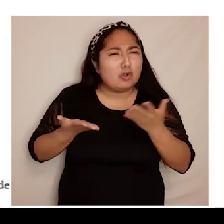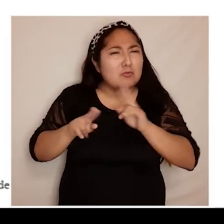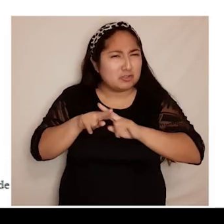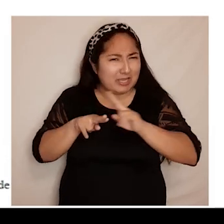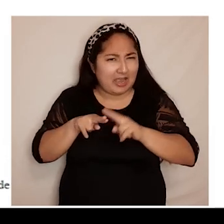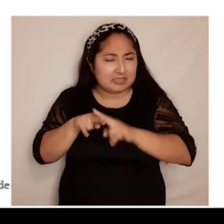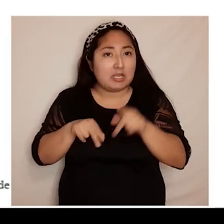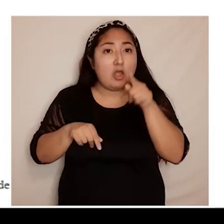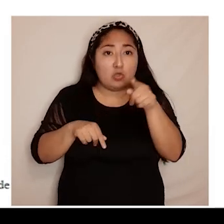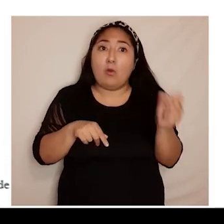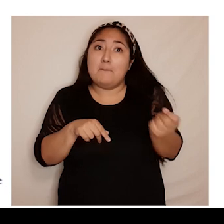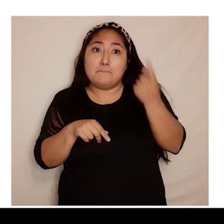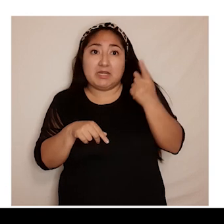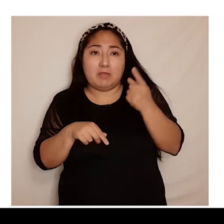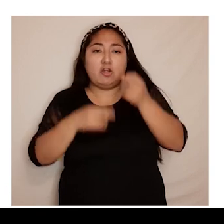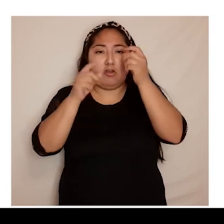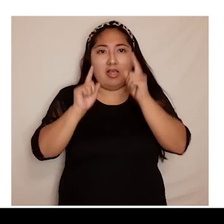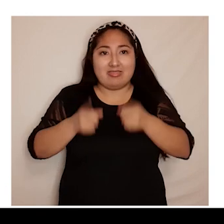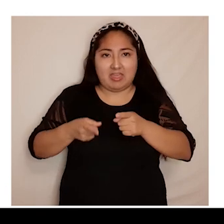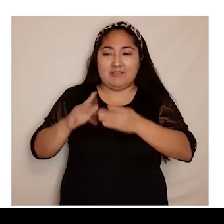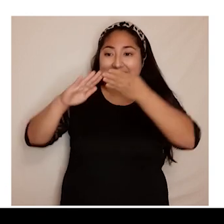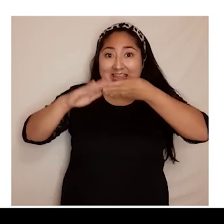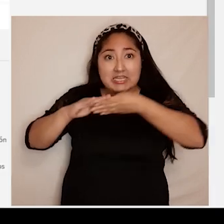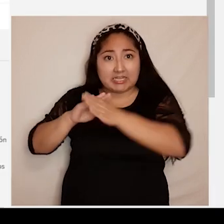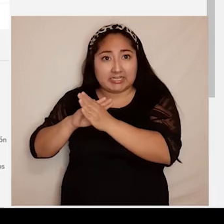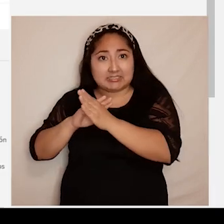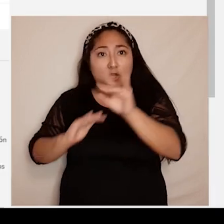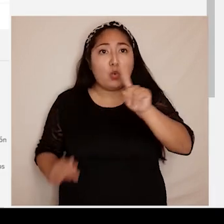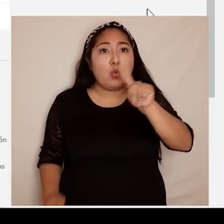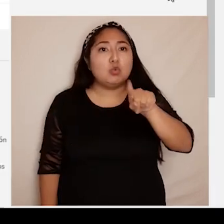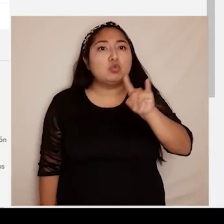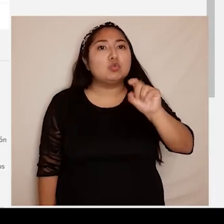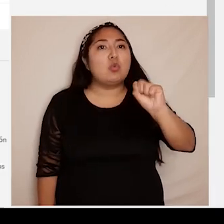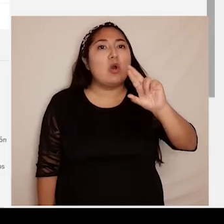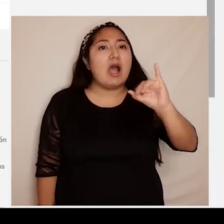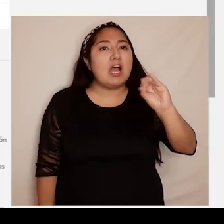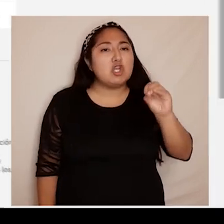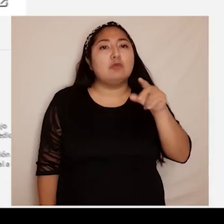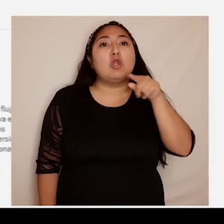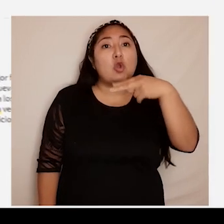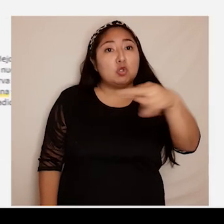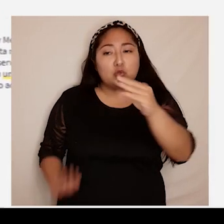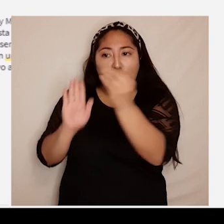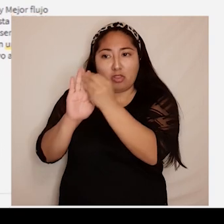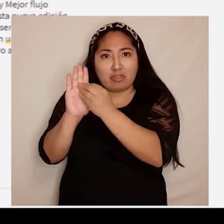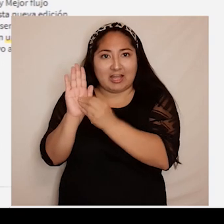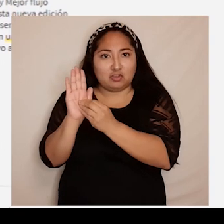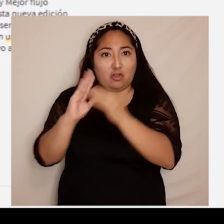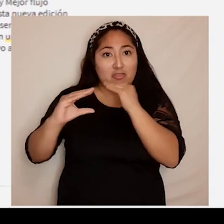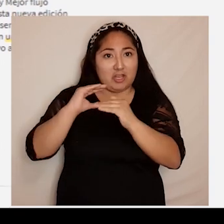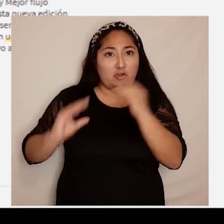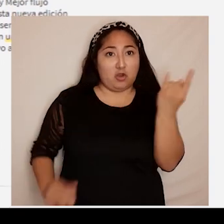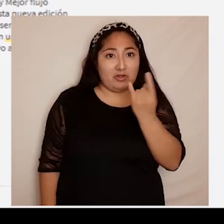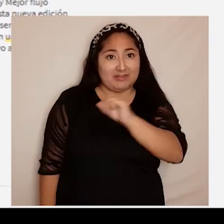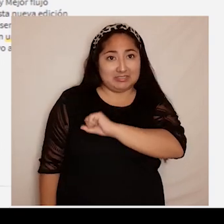deberás validarte como usuaria o usuario con los datos de tu correo electrónico USACH. En la parte posterior se encuentran los